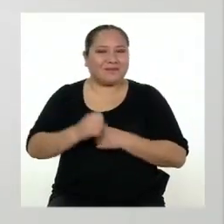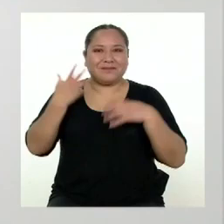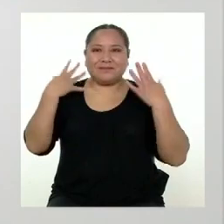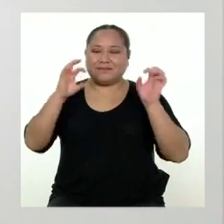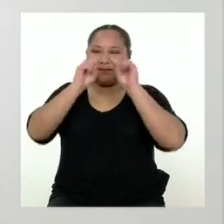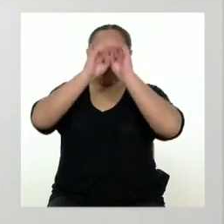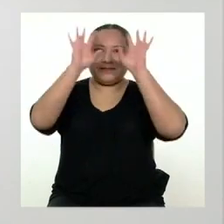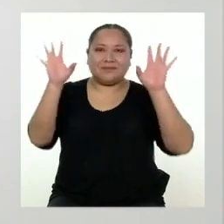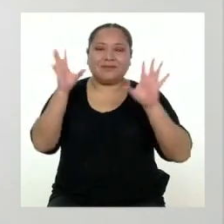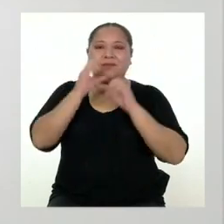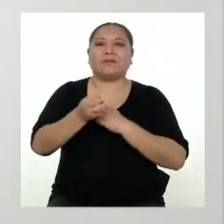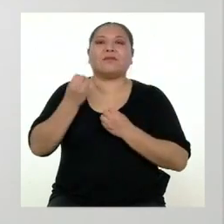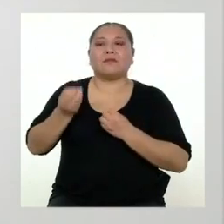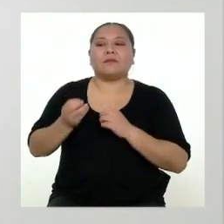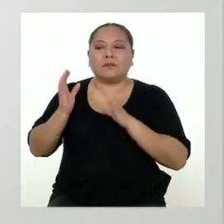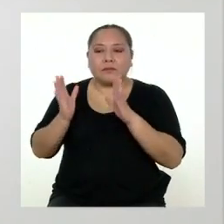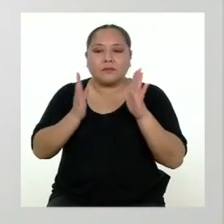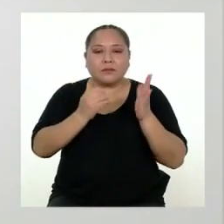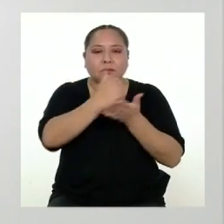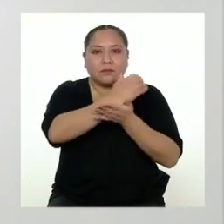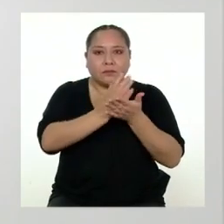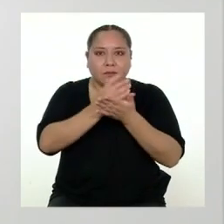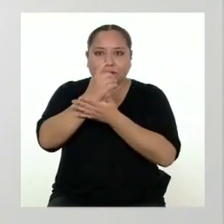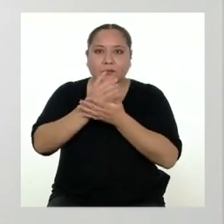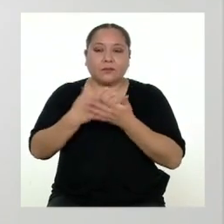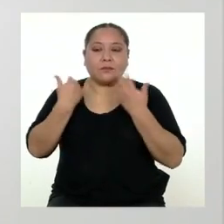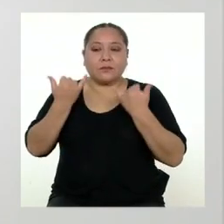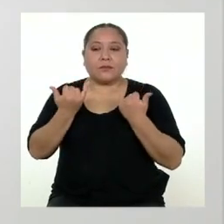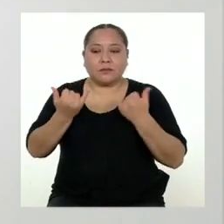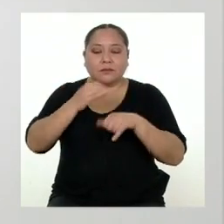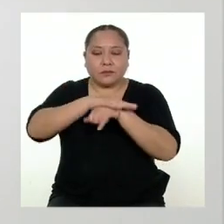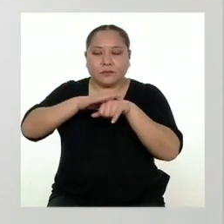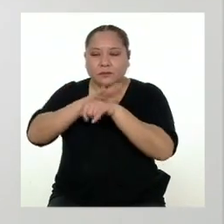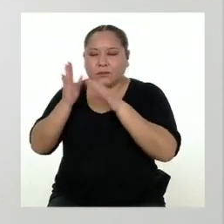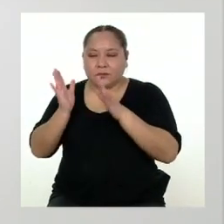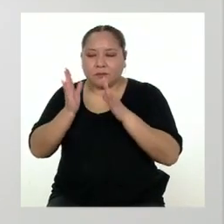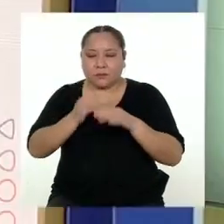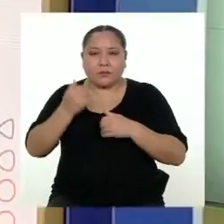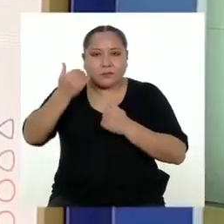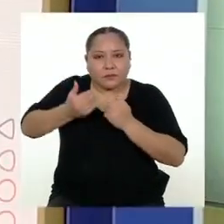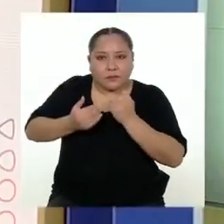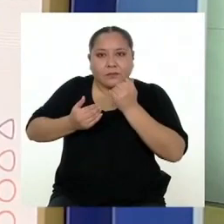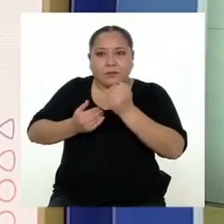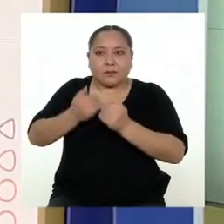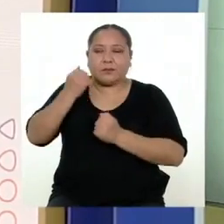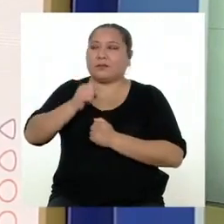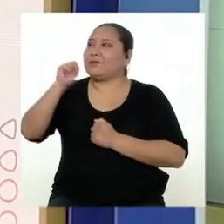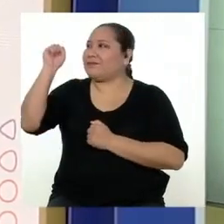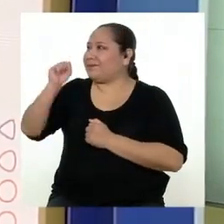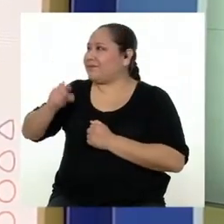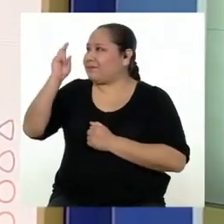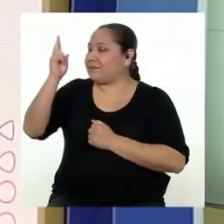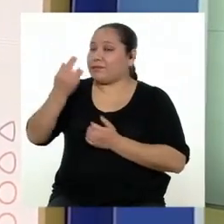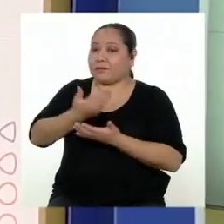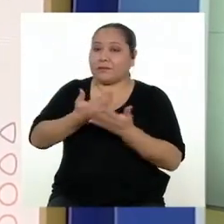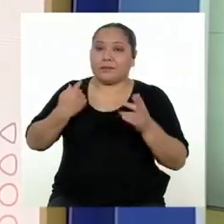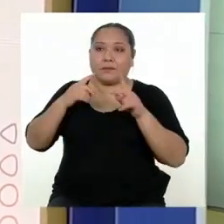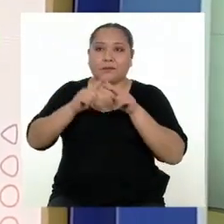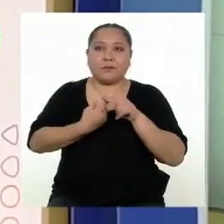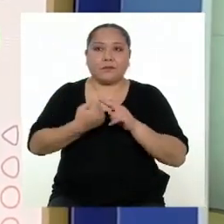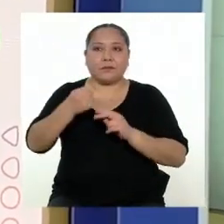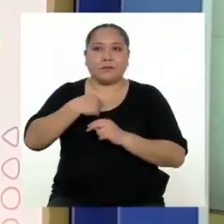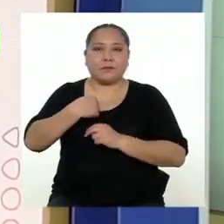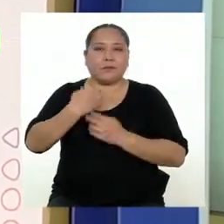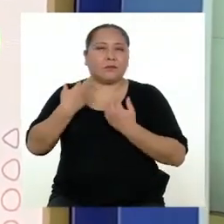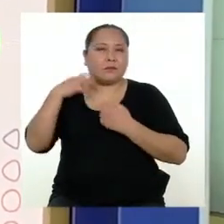quedó clara cómo es la estructura. Ahora vamos a planearla paso a paso. Sí, profesora. Antes de empezar, yo